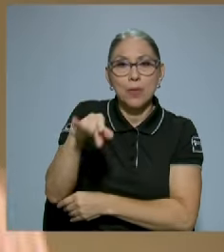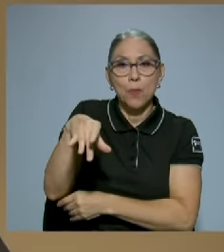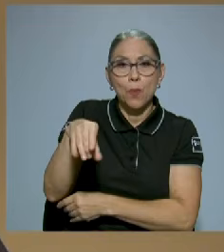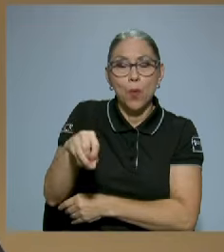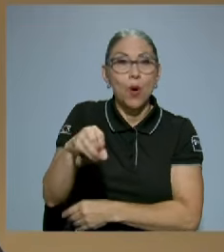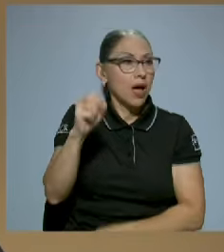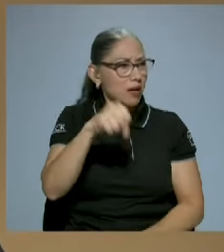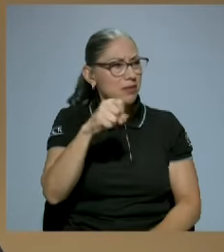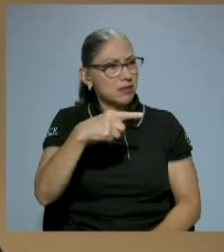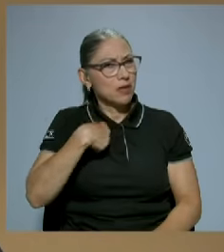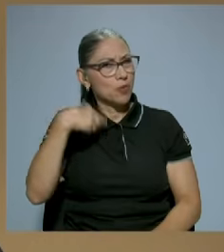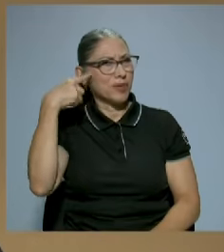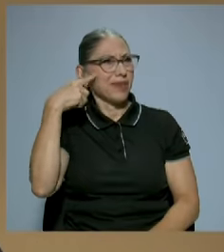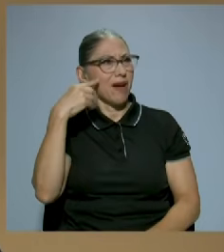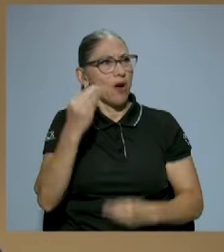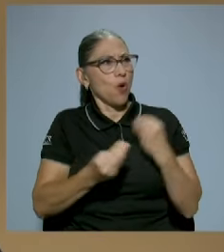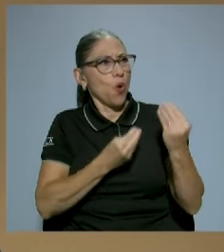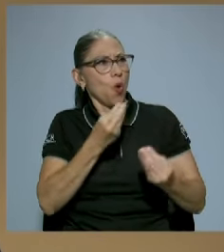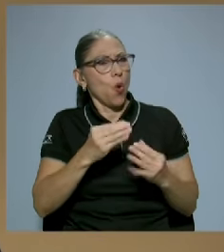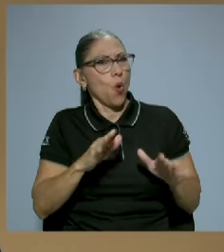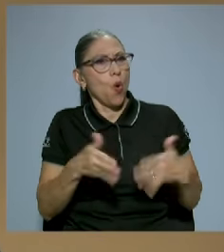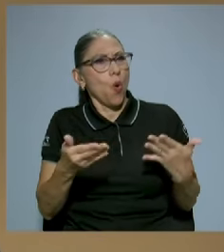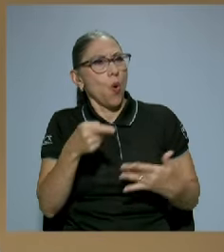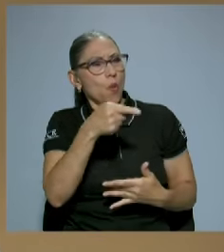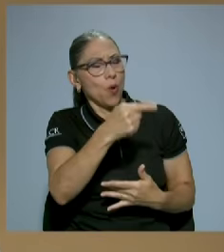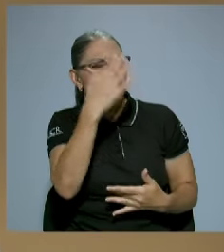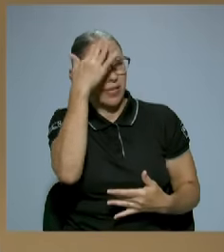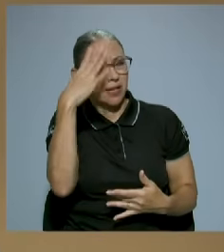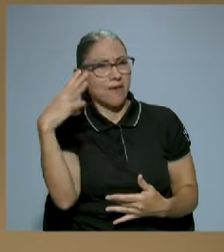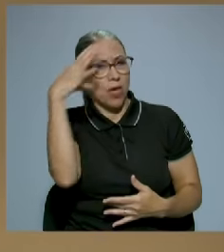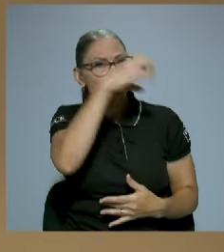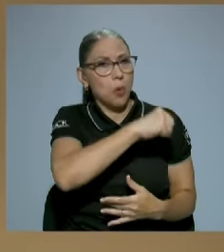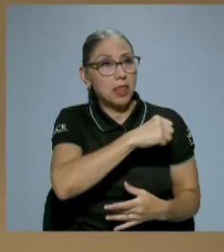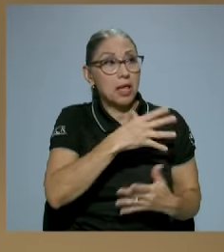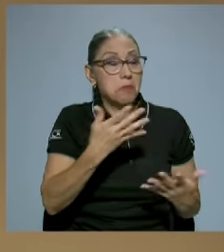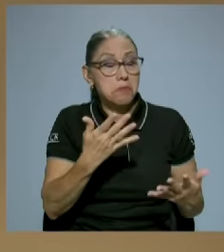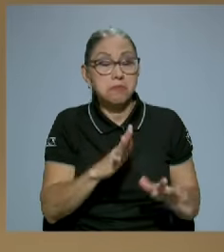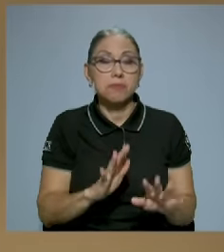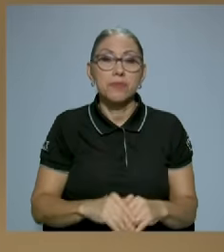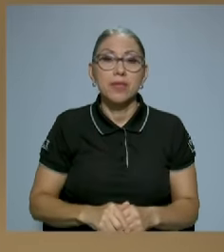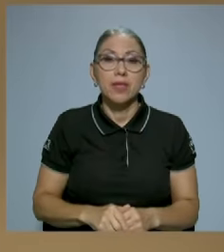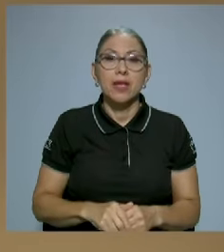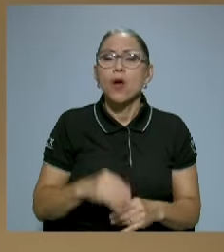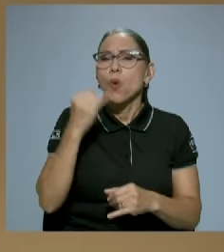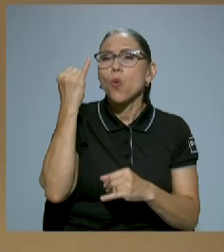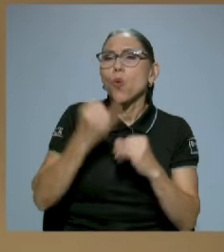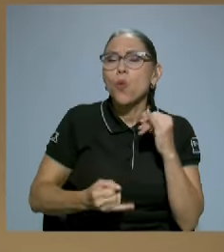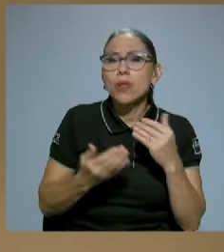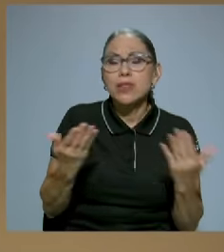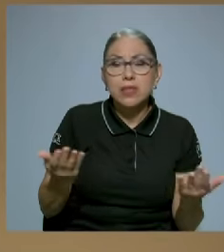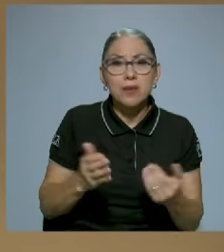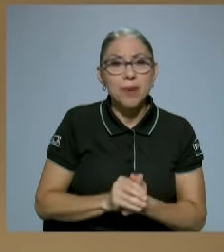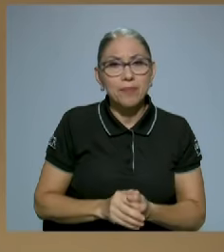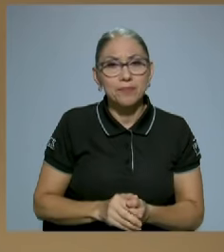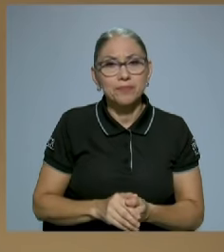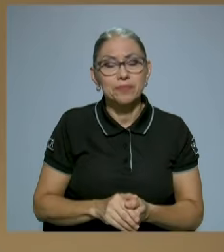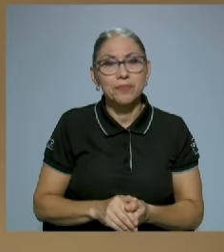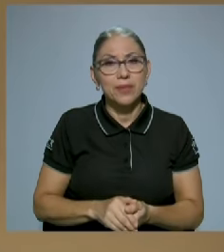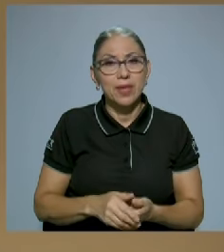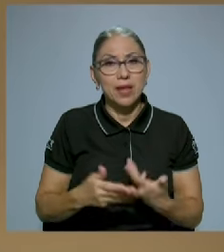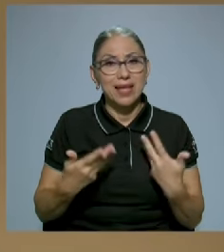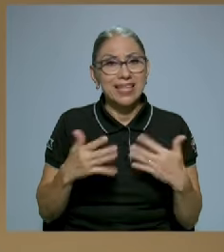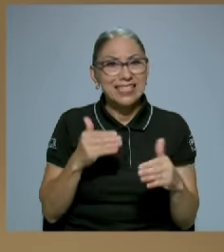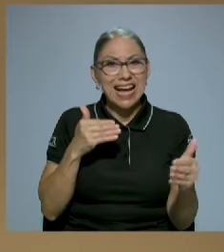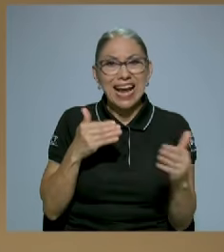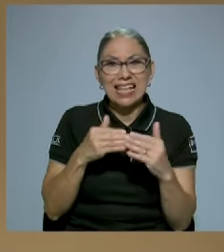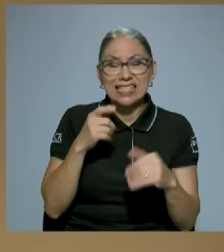captar eso y si no me lo cuentan, una última cosa y ya casi se